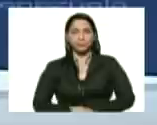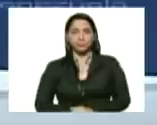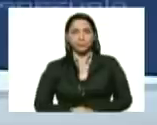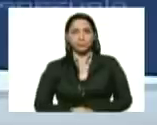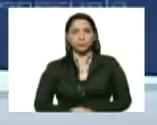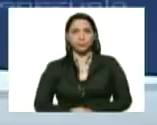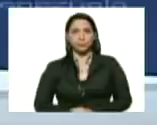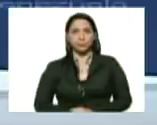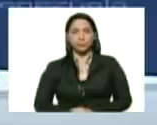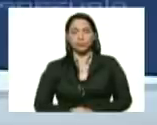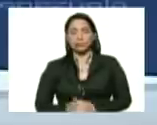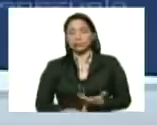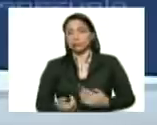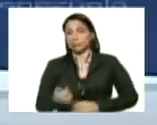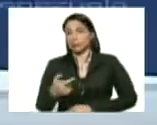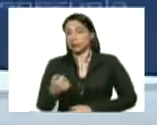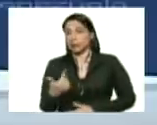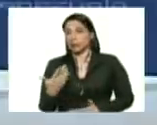Un pequeño descuido.